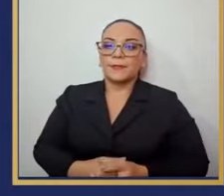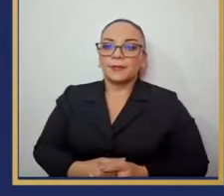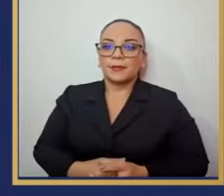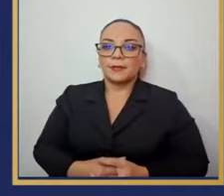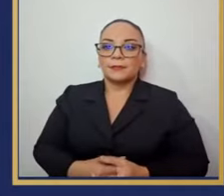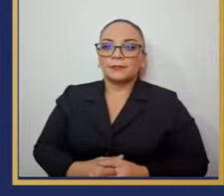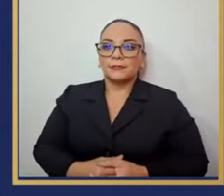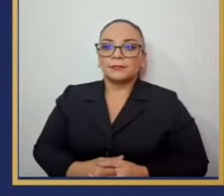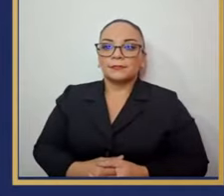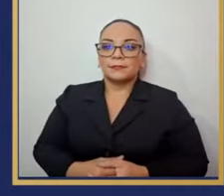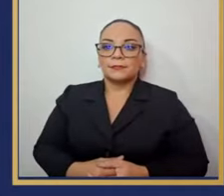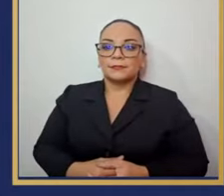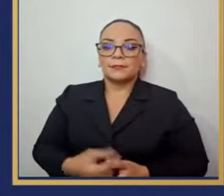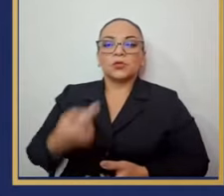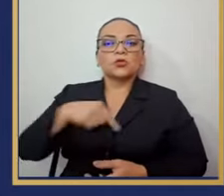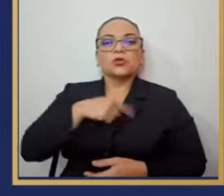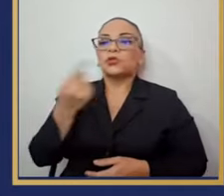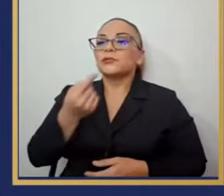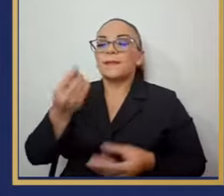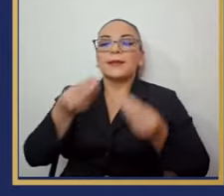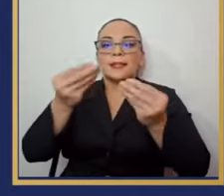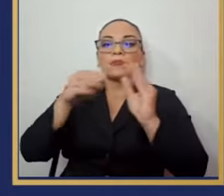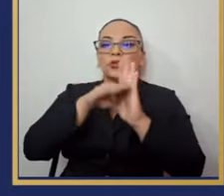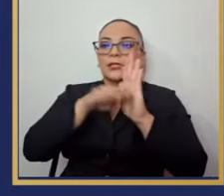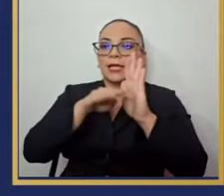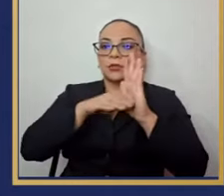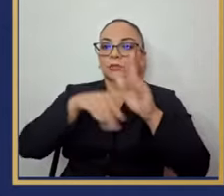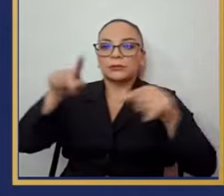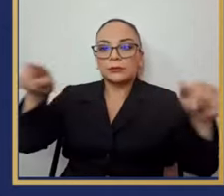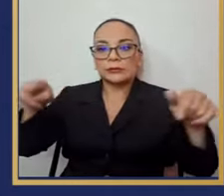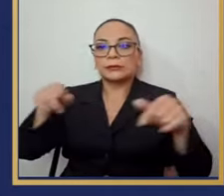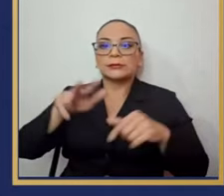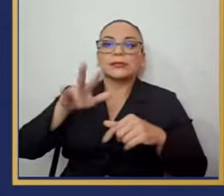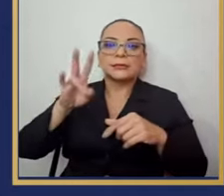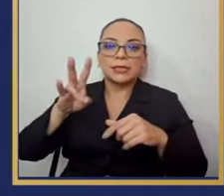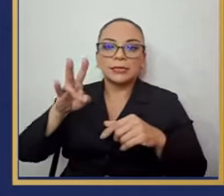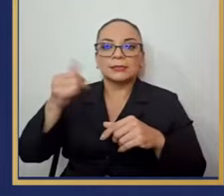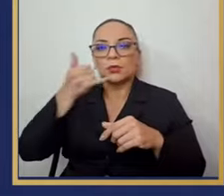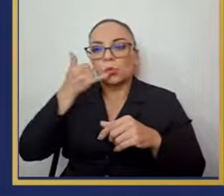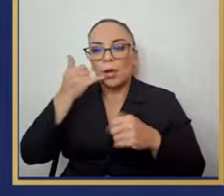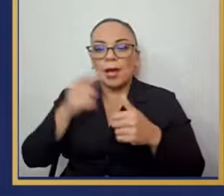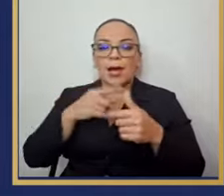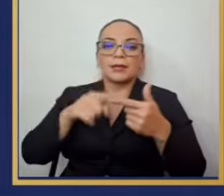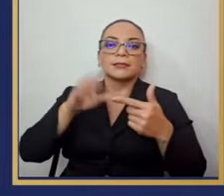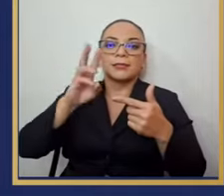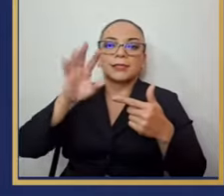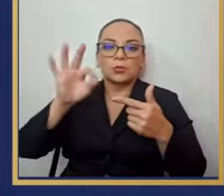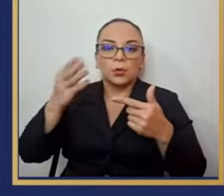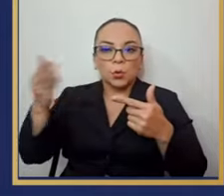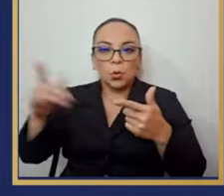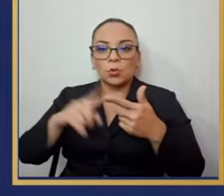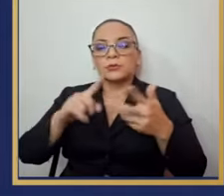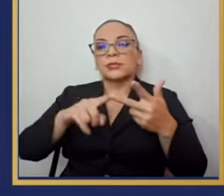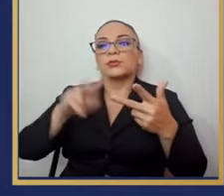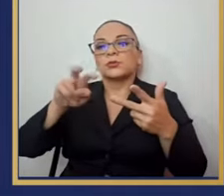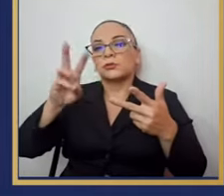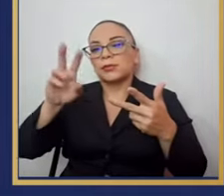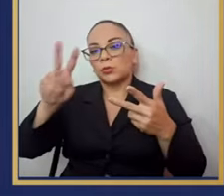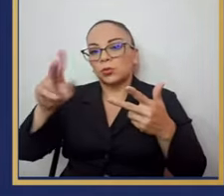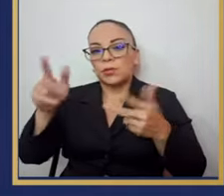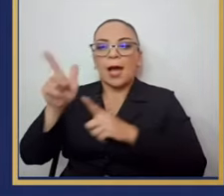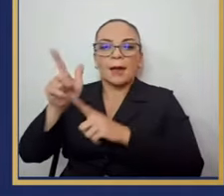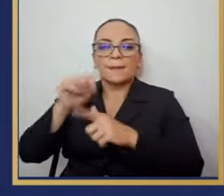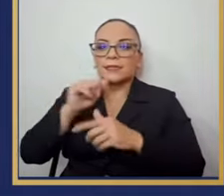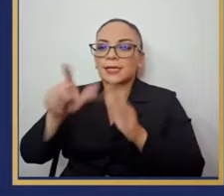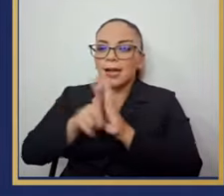Damos muchos datos estadísticos, son 37 celulares, 69 artículos, más de 262 armas, casi 2 kilos